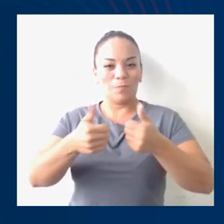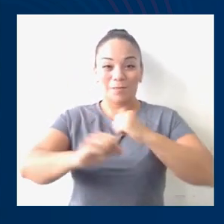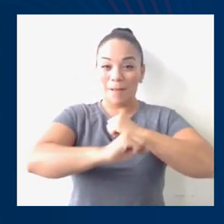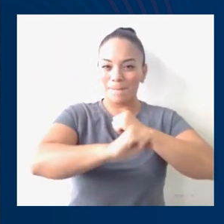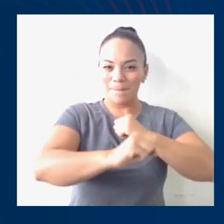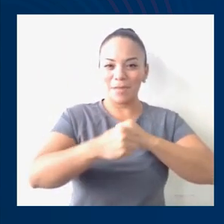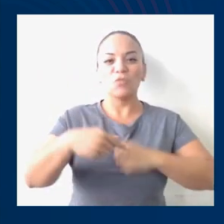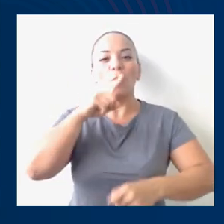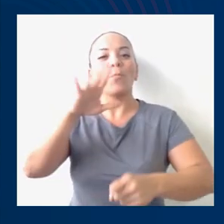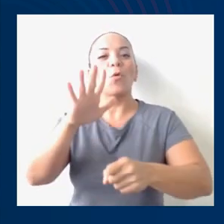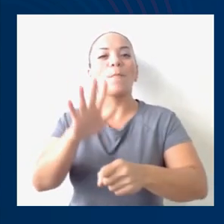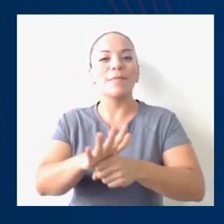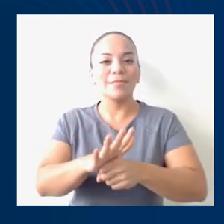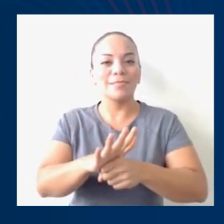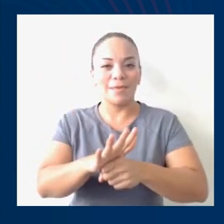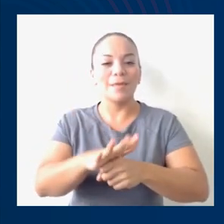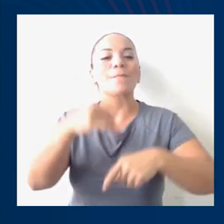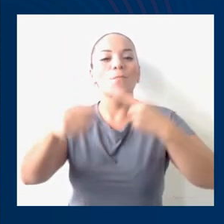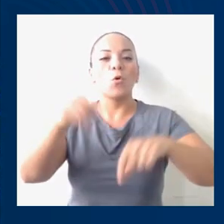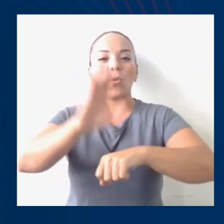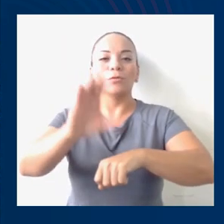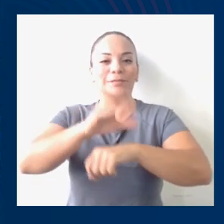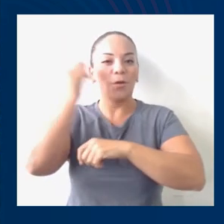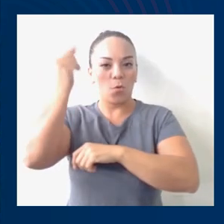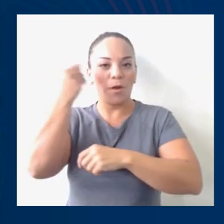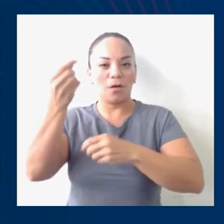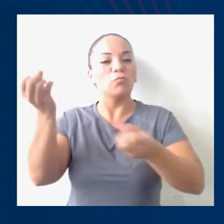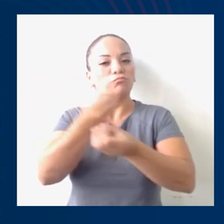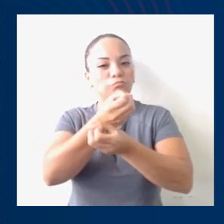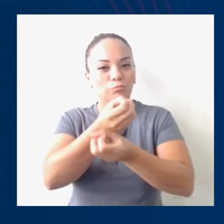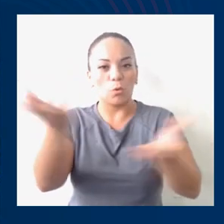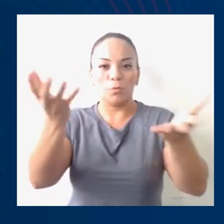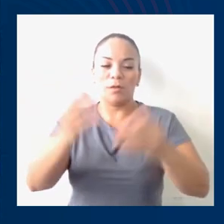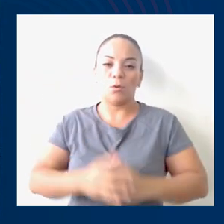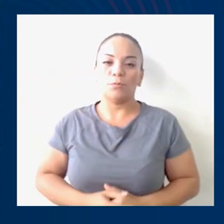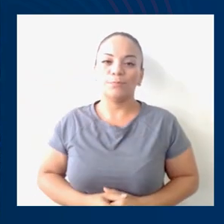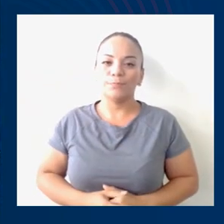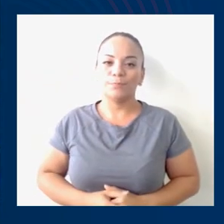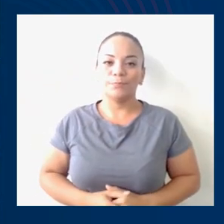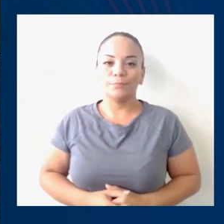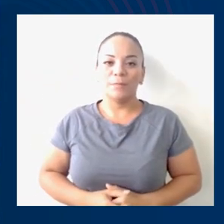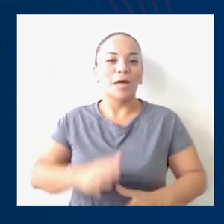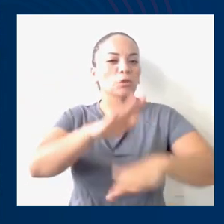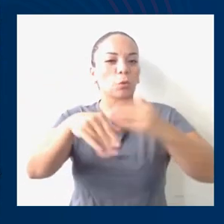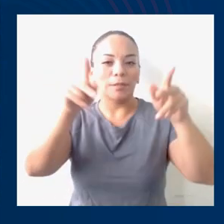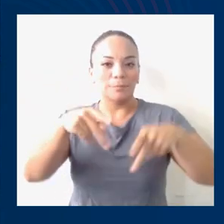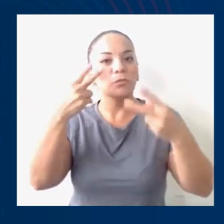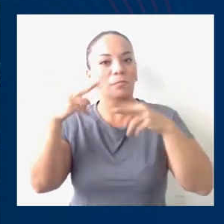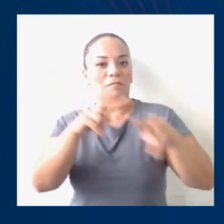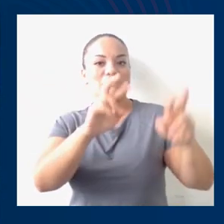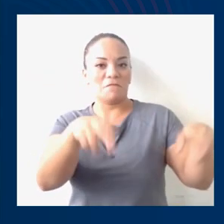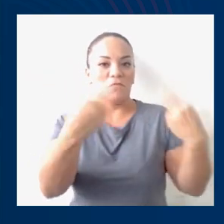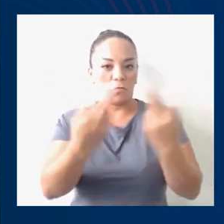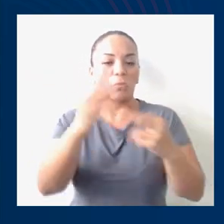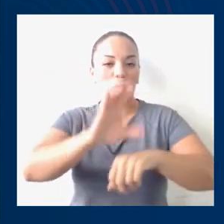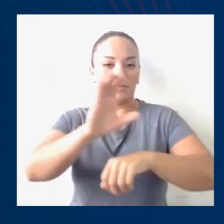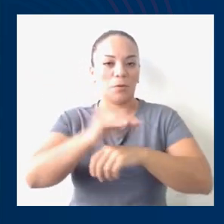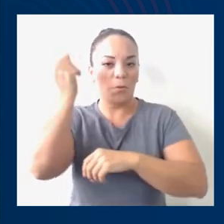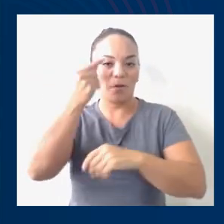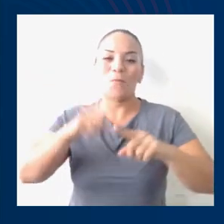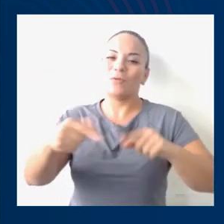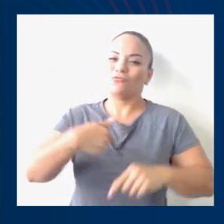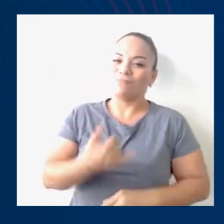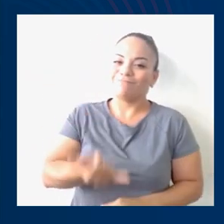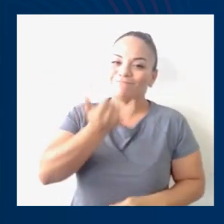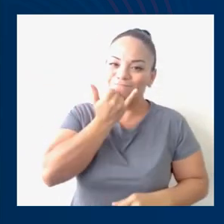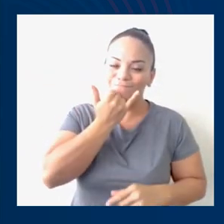Yo dije varias veces que quería transmitir los consejos de gobierno al público. Bueno, me